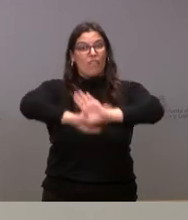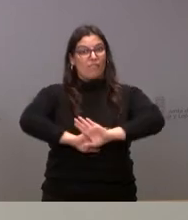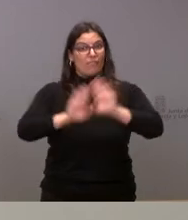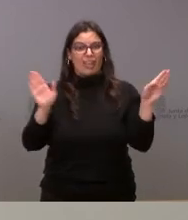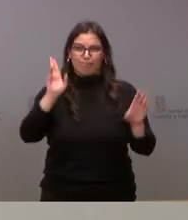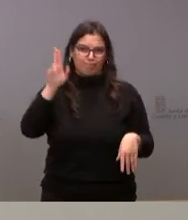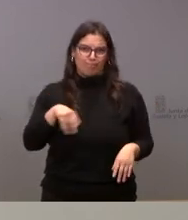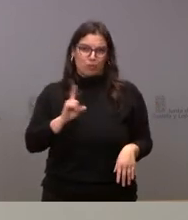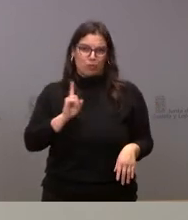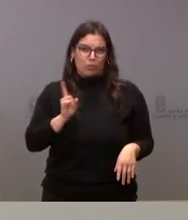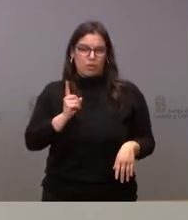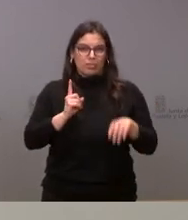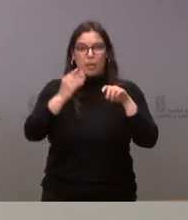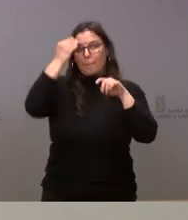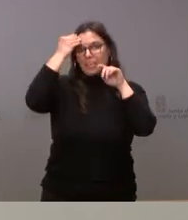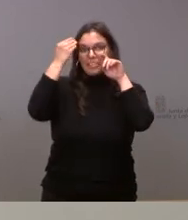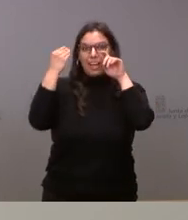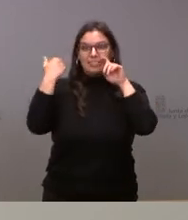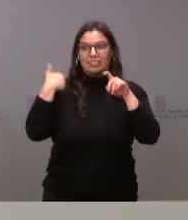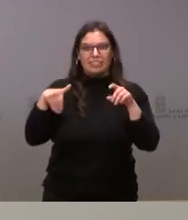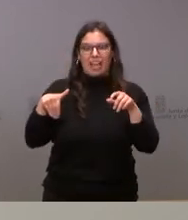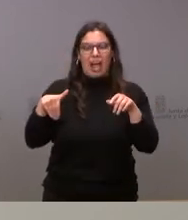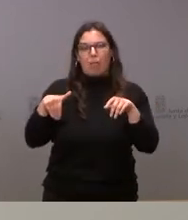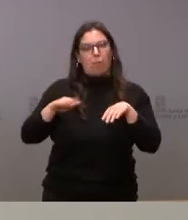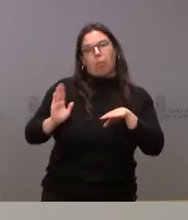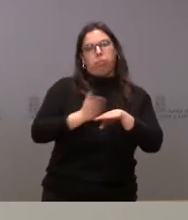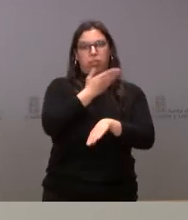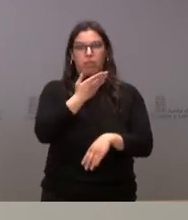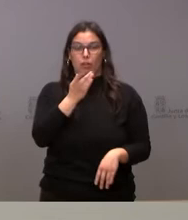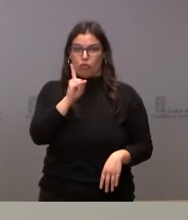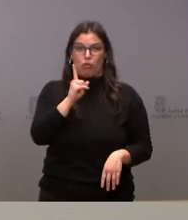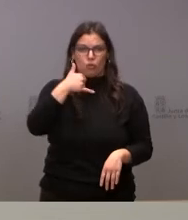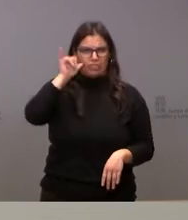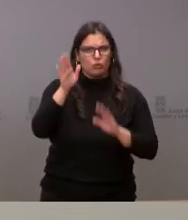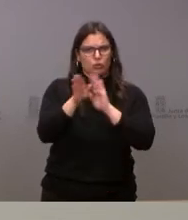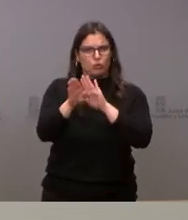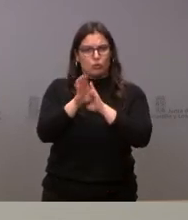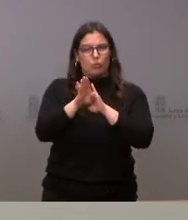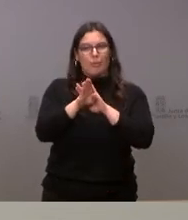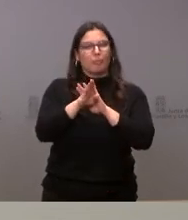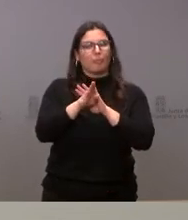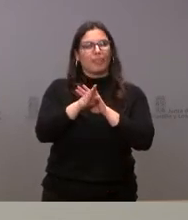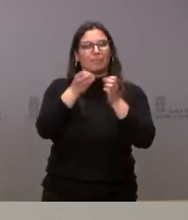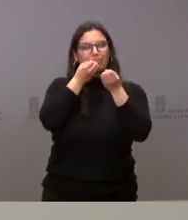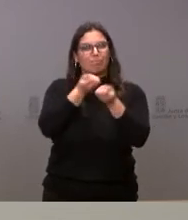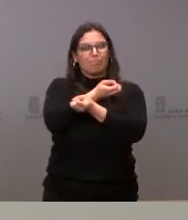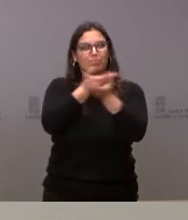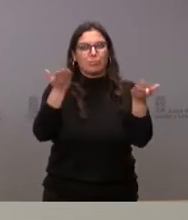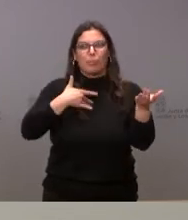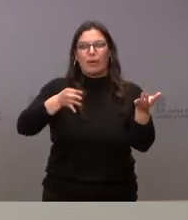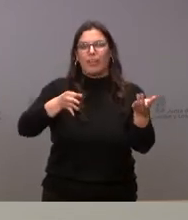de la pandemia, no podemos dar por finalizado el riesgo y no podemos dar el mensaje de que podemos